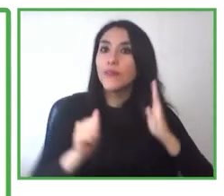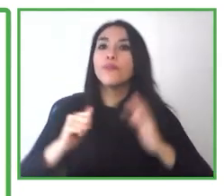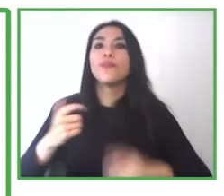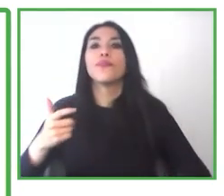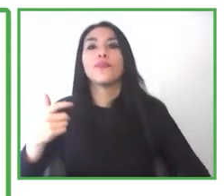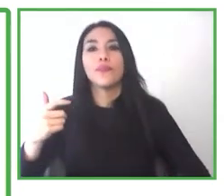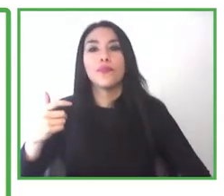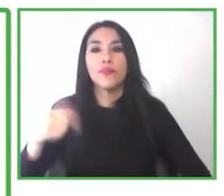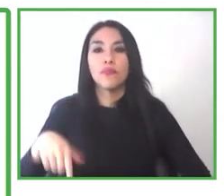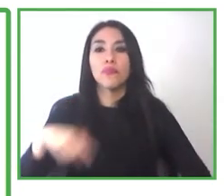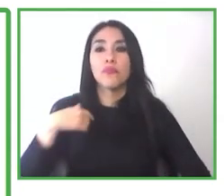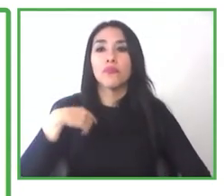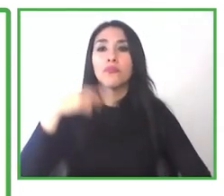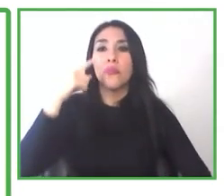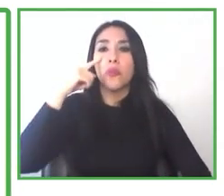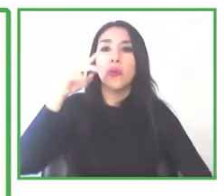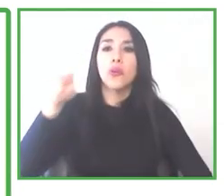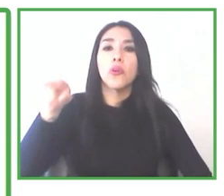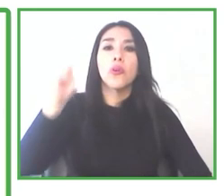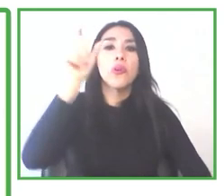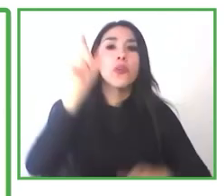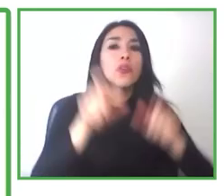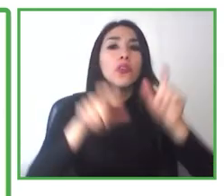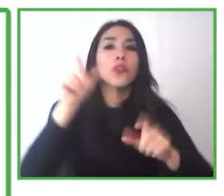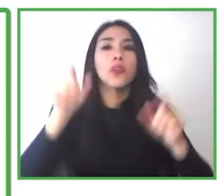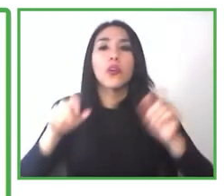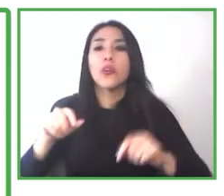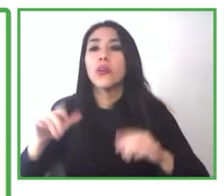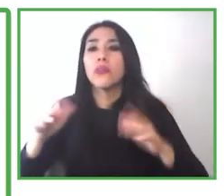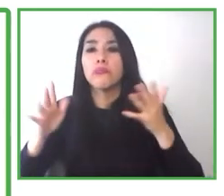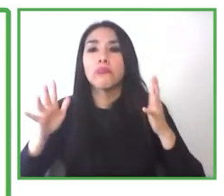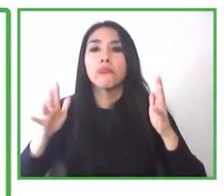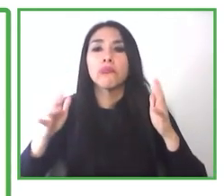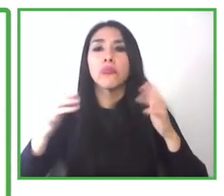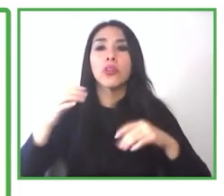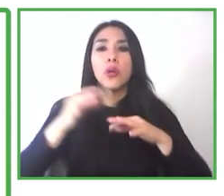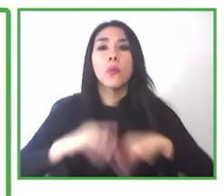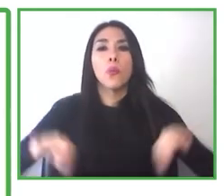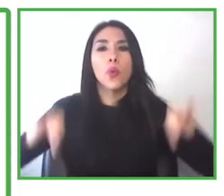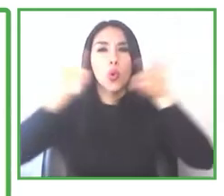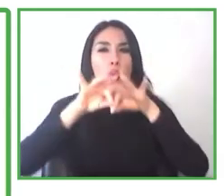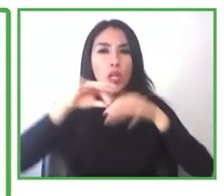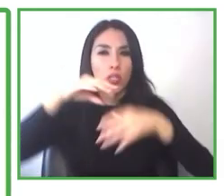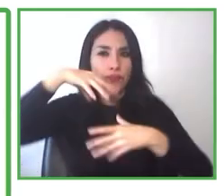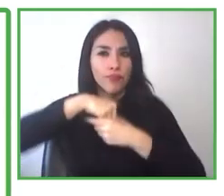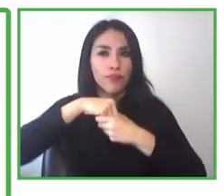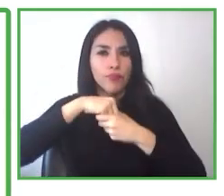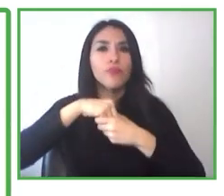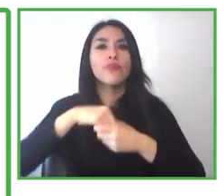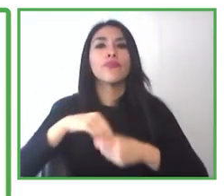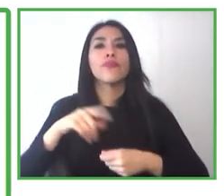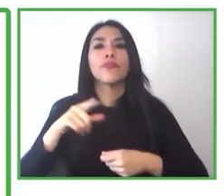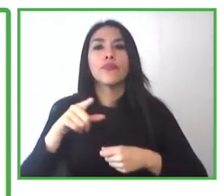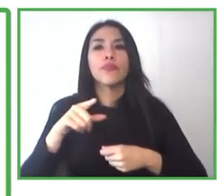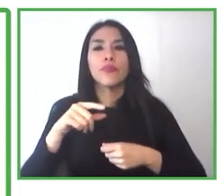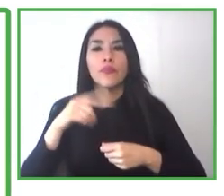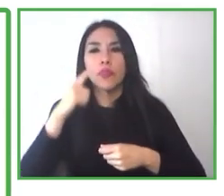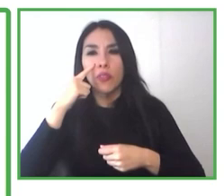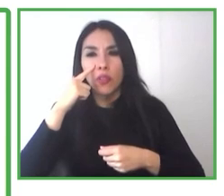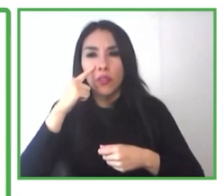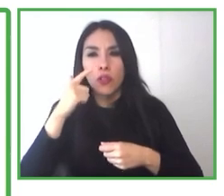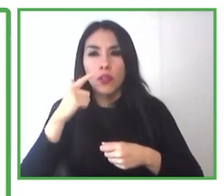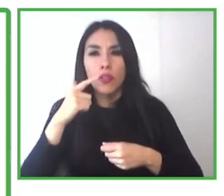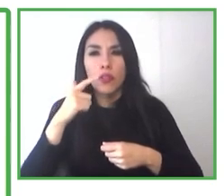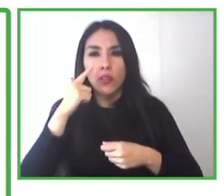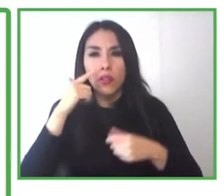inclusión laboral, de género, ¿cierto? Y de discapacidad en su conjunto, porque en la medida que